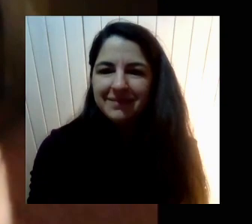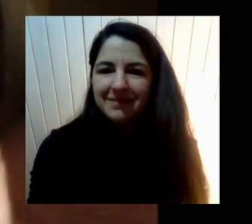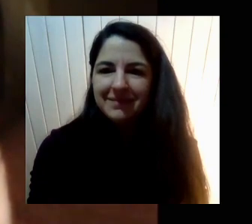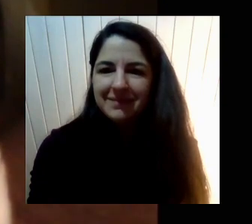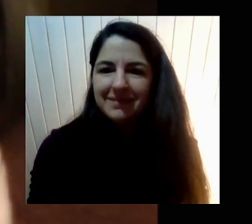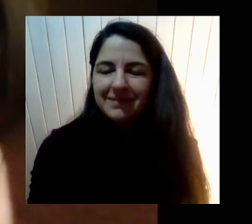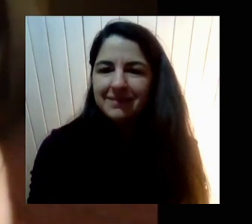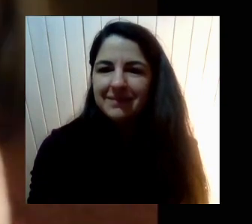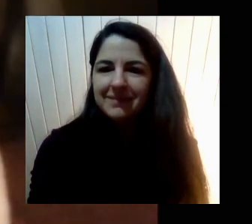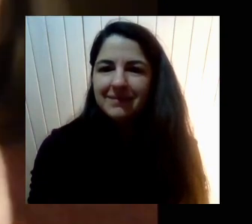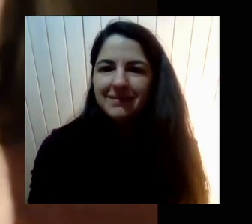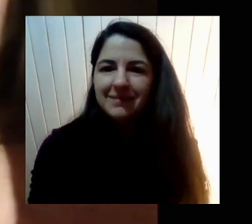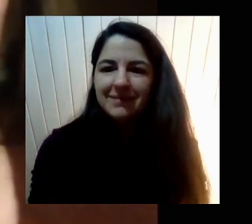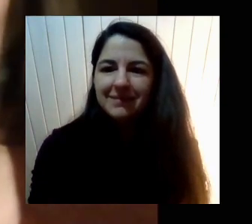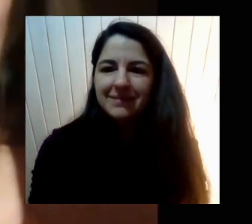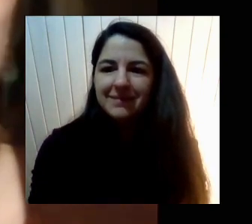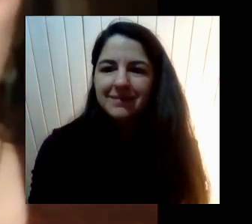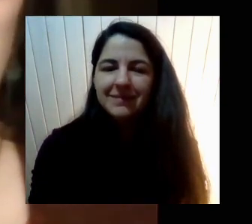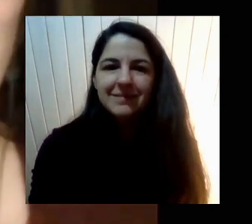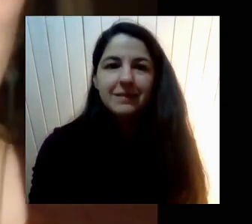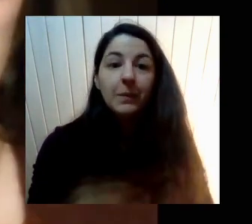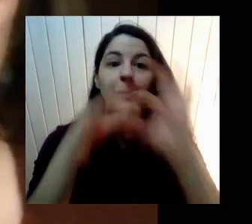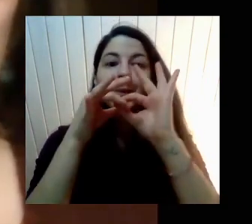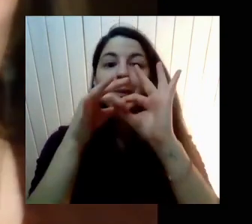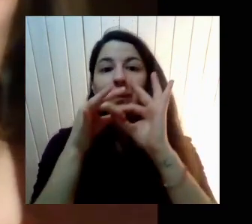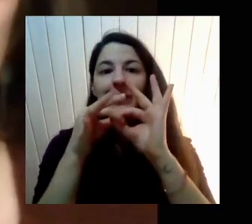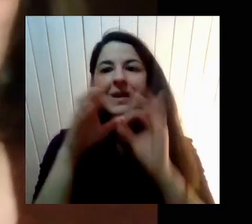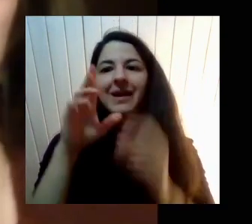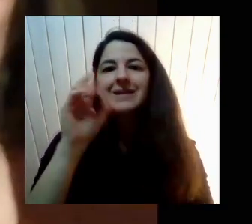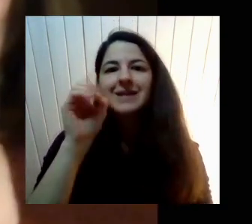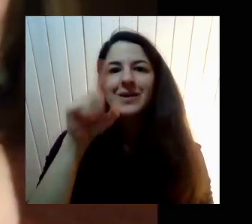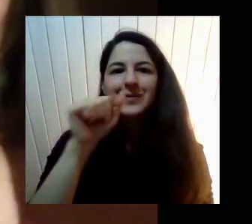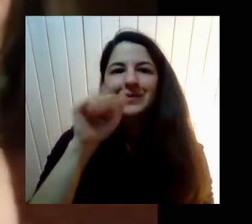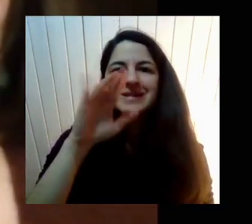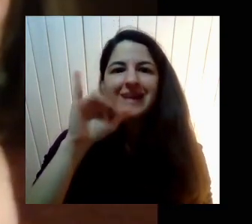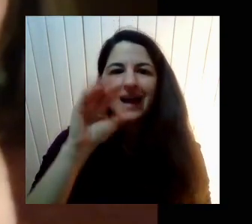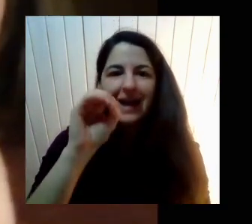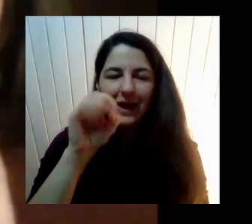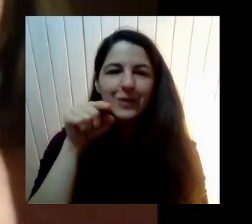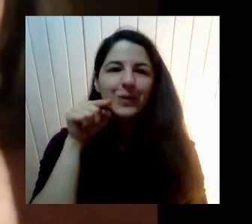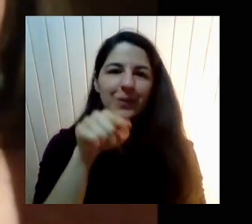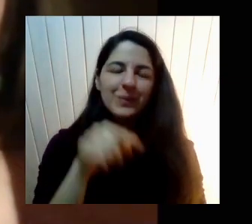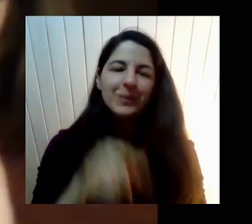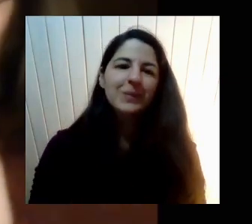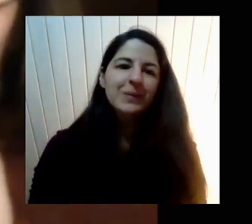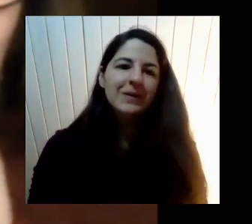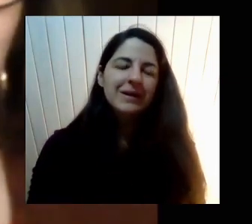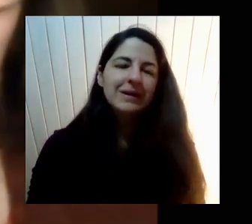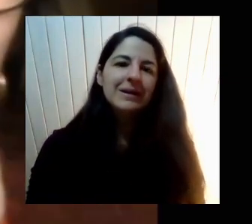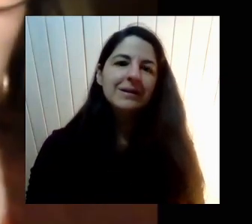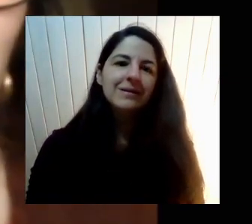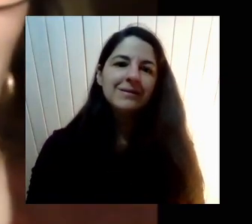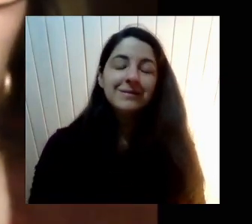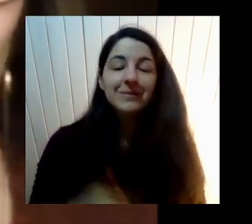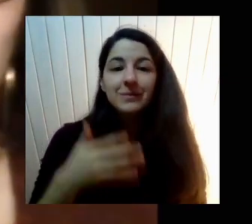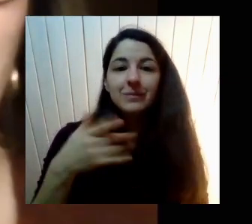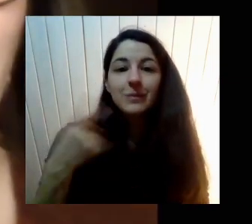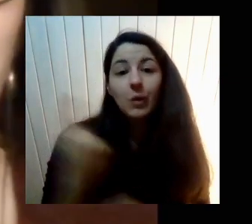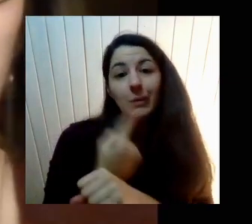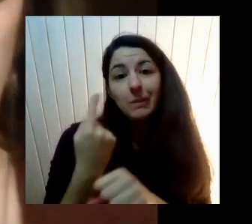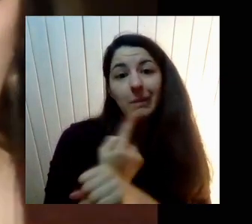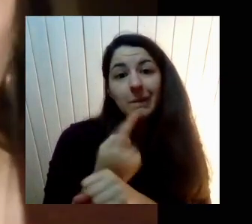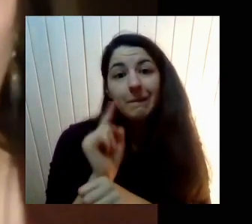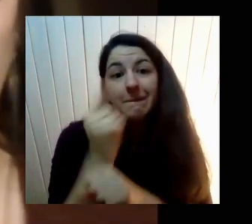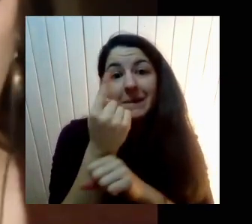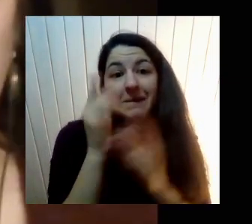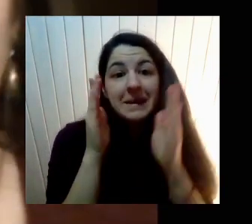Habitita Igual tú Muchas gracias Rosario Por tu Por tu intervención Por la charla O sea Por esta primera Como parte